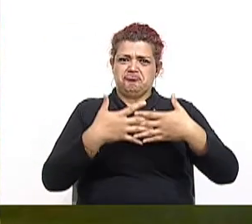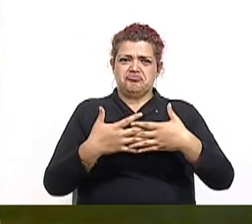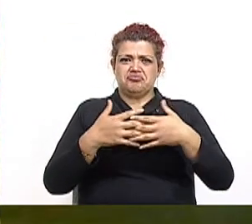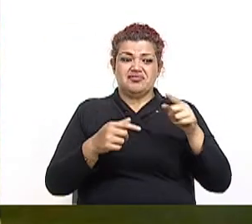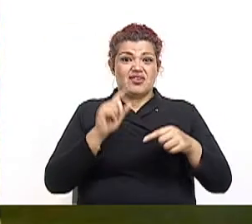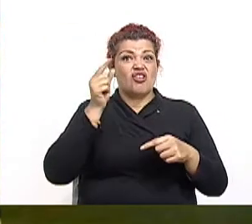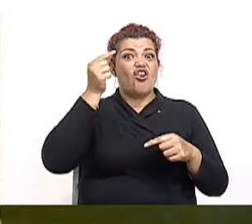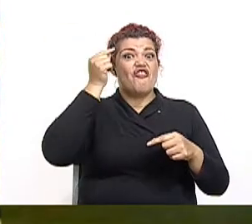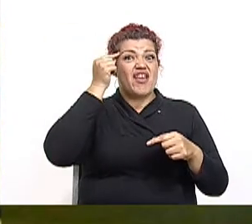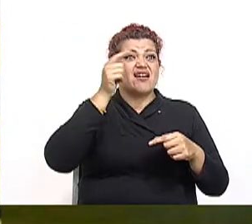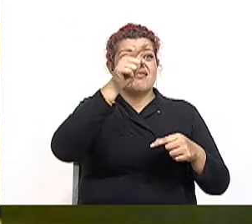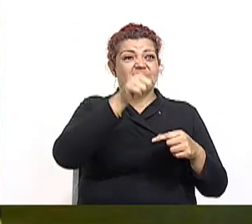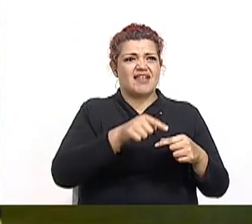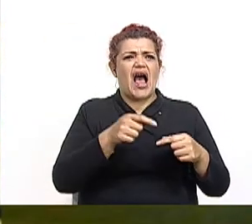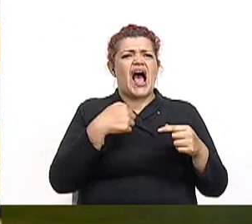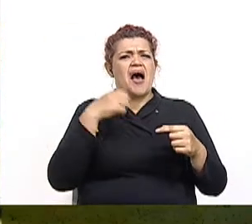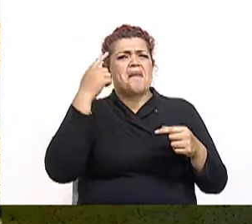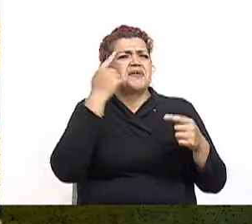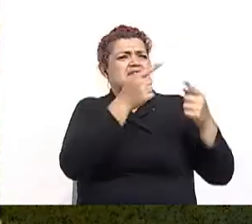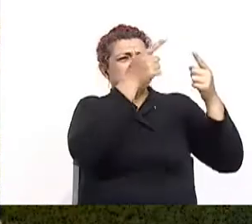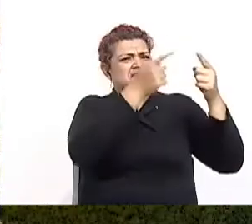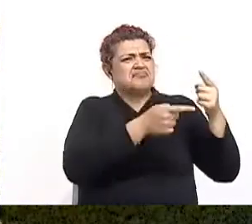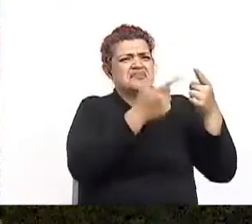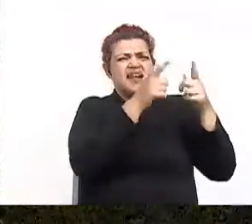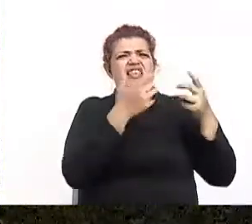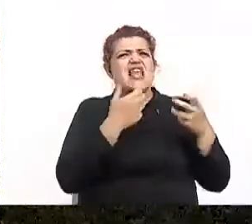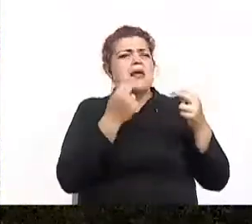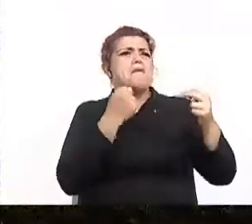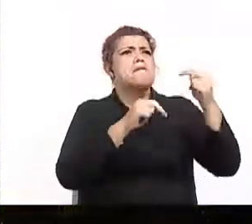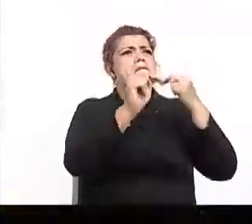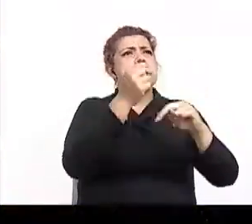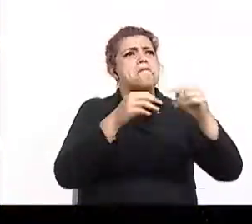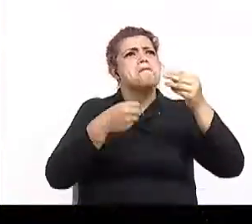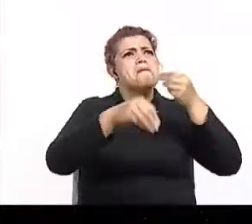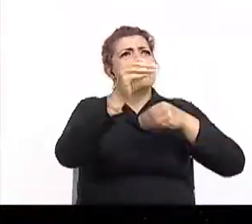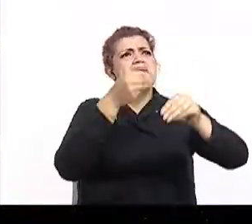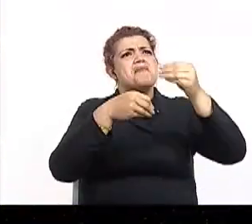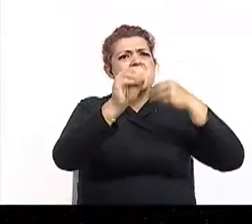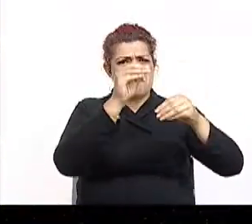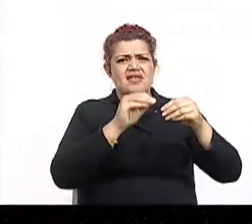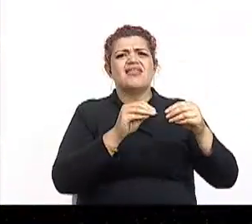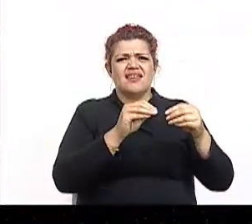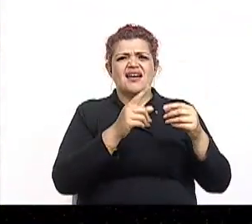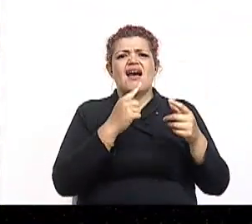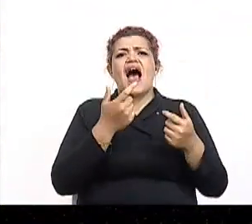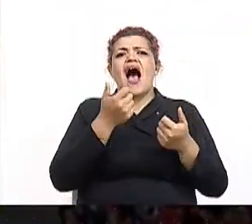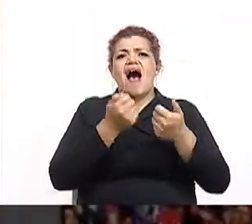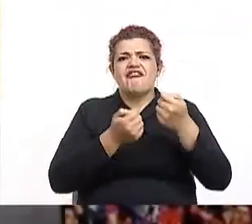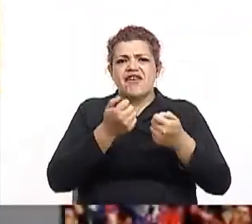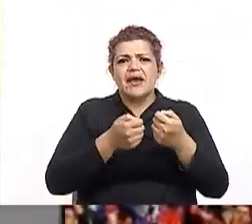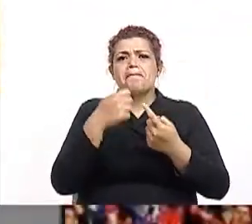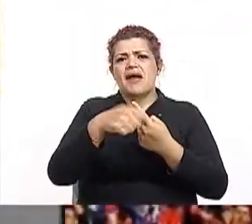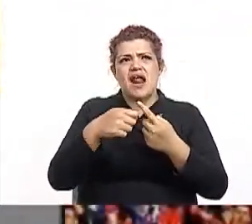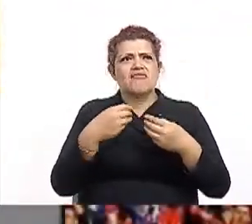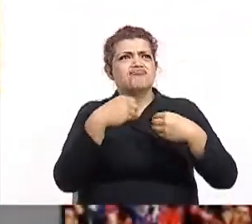y los gobiernos de tipo liberal que procuraban exportar productos, sobre todo café y banano.